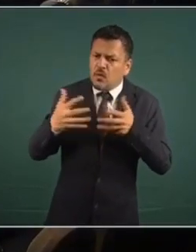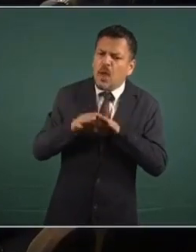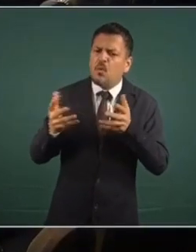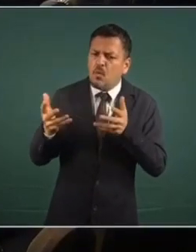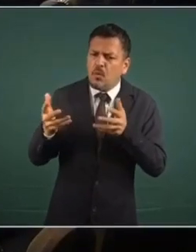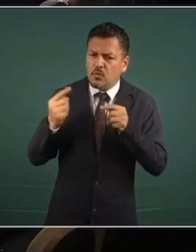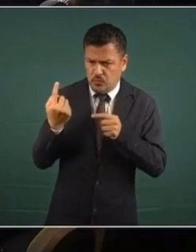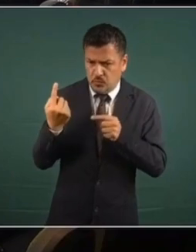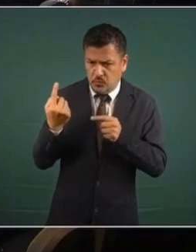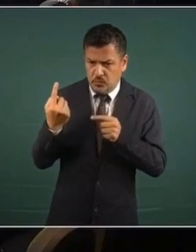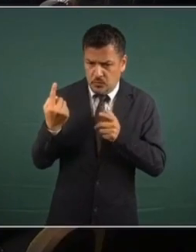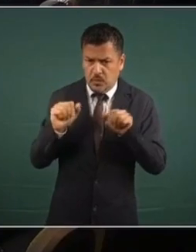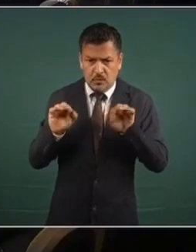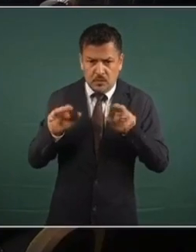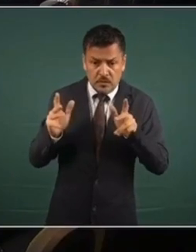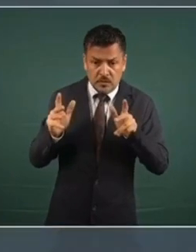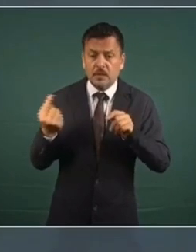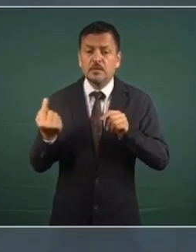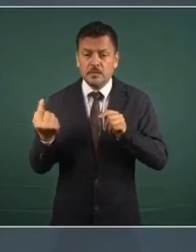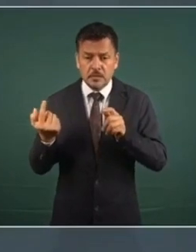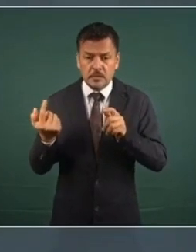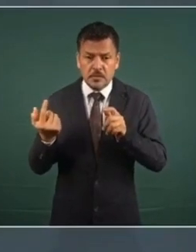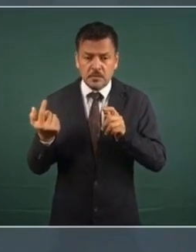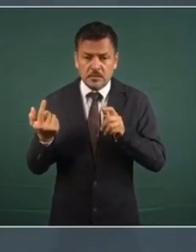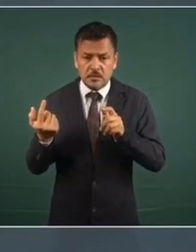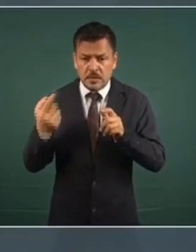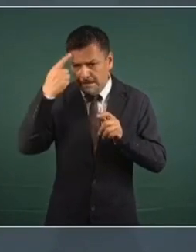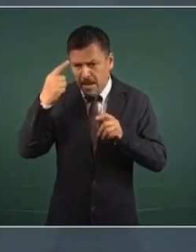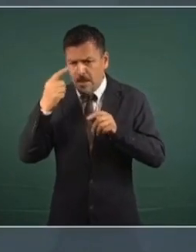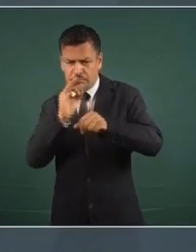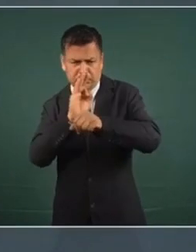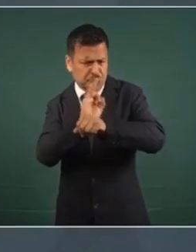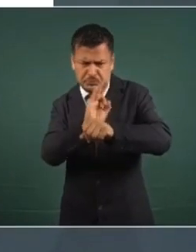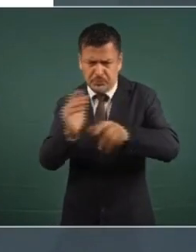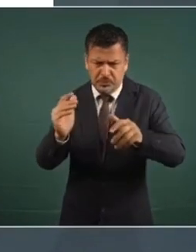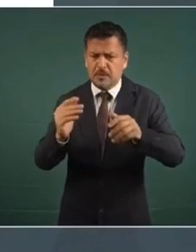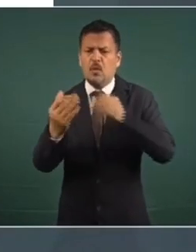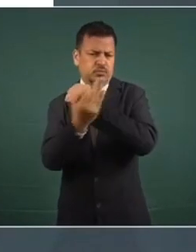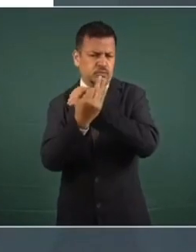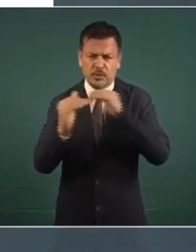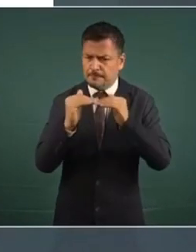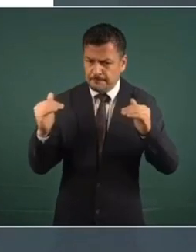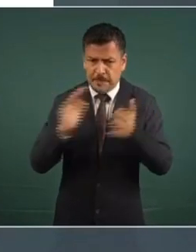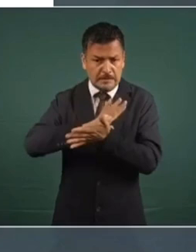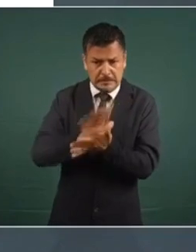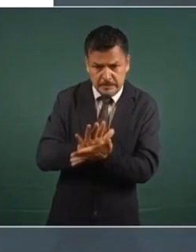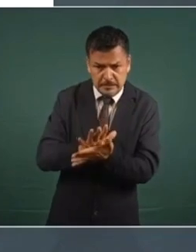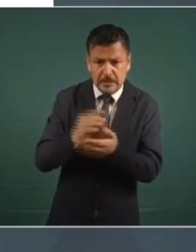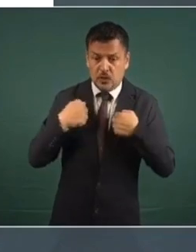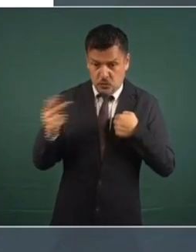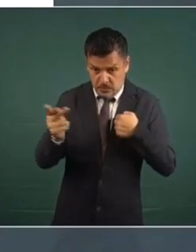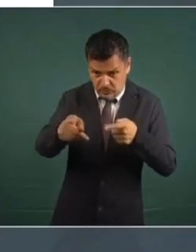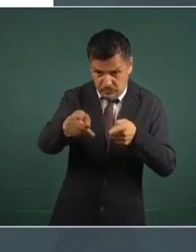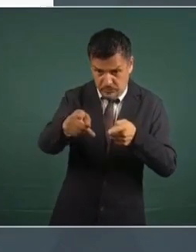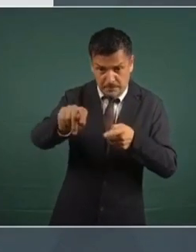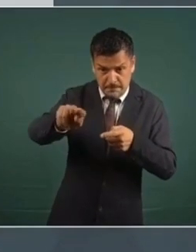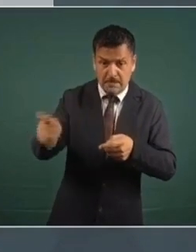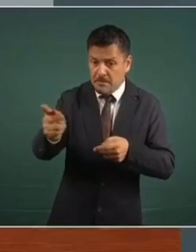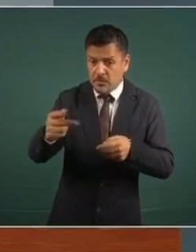un organismo, supuestamente, para combatir la discriminación. Pero yo le pregunto a la gente que nos está viendo,